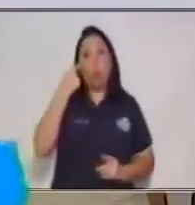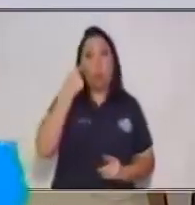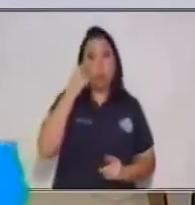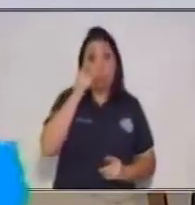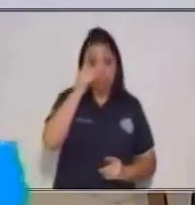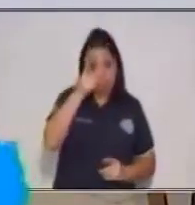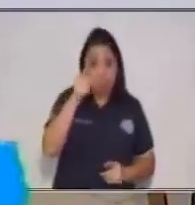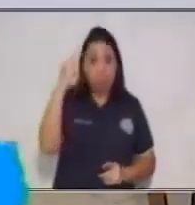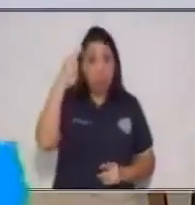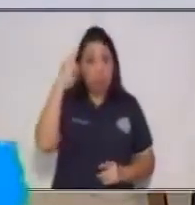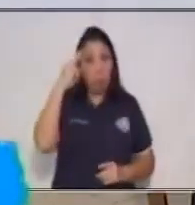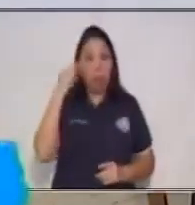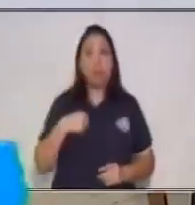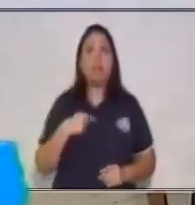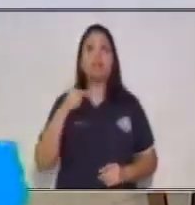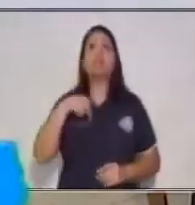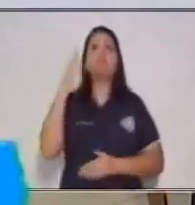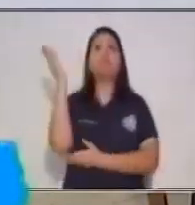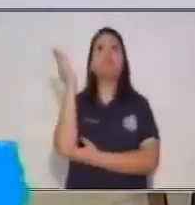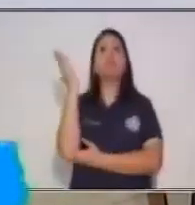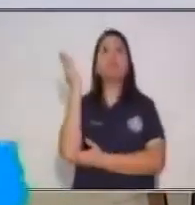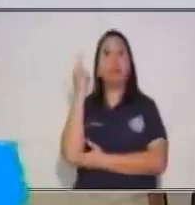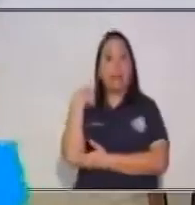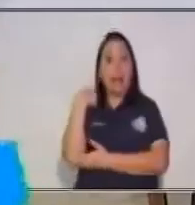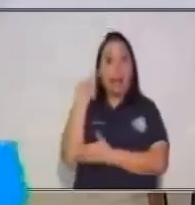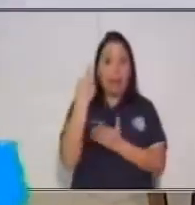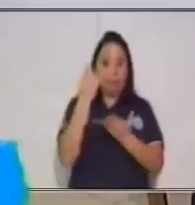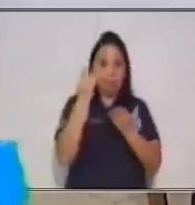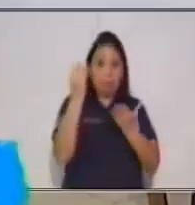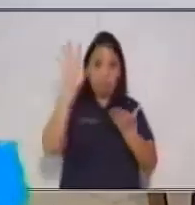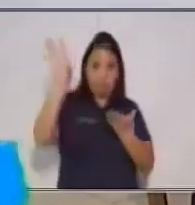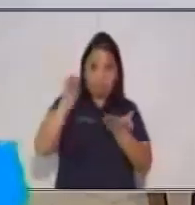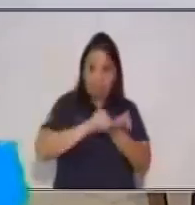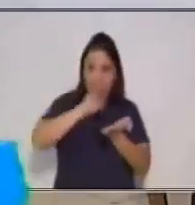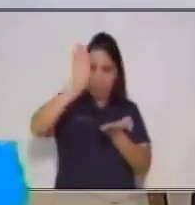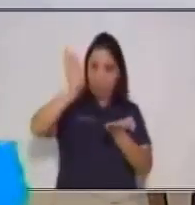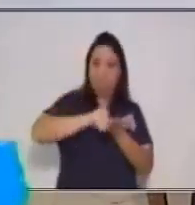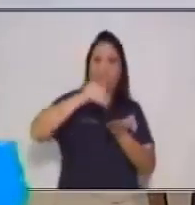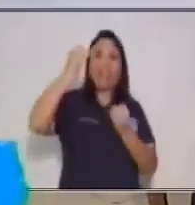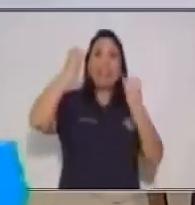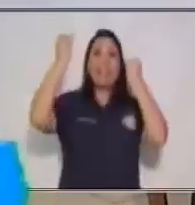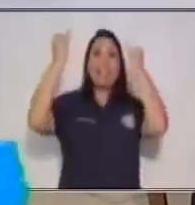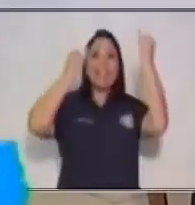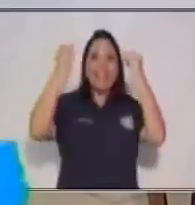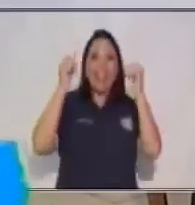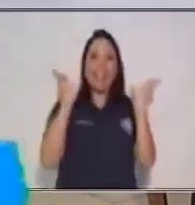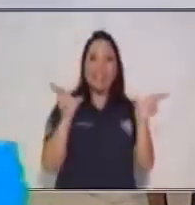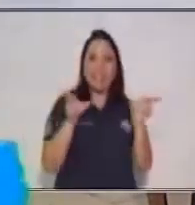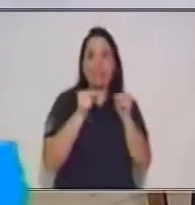recuerda que tienes que exponer las ideas principales. ¿Qué es un resumen?